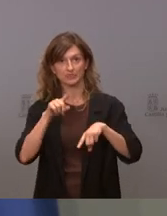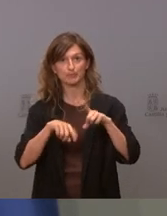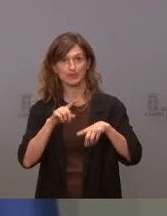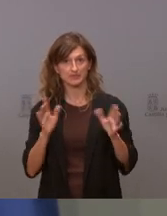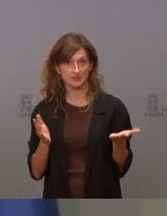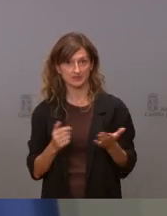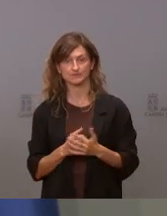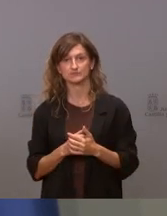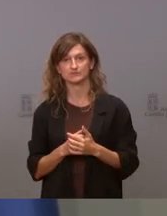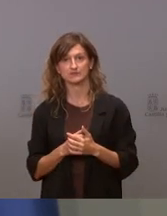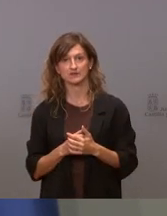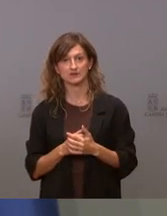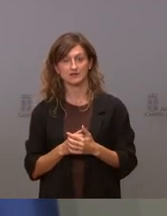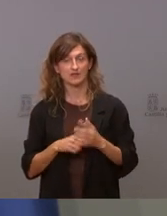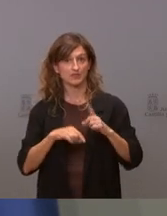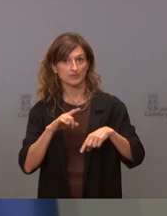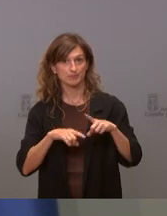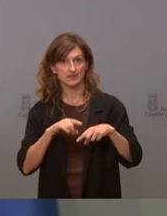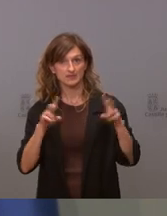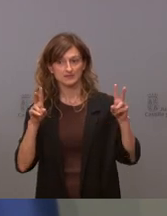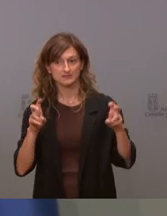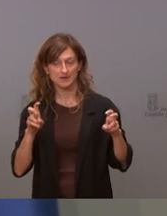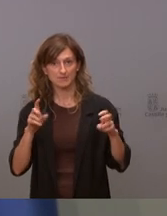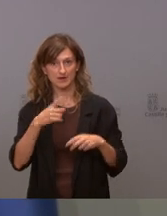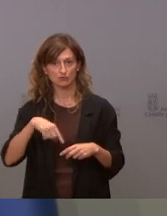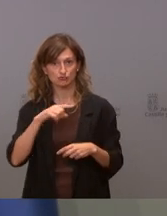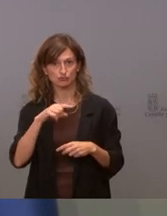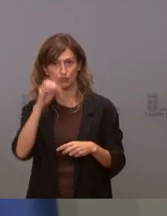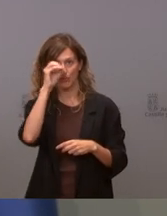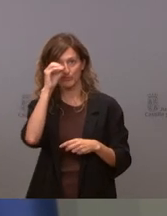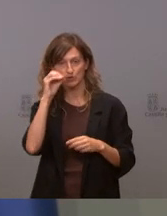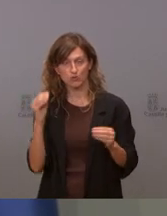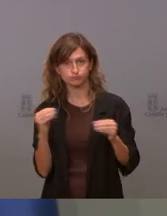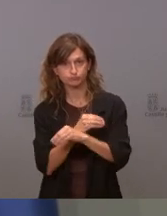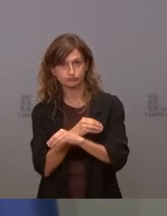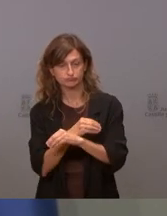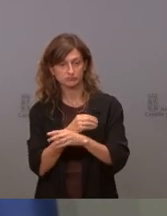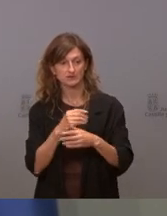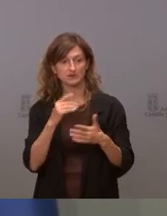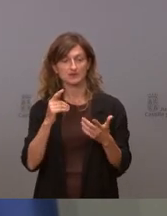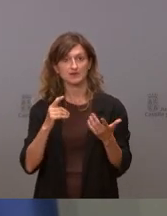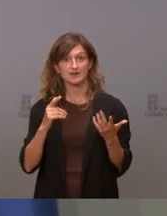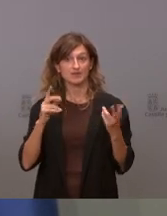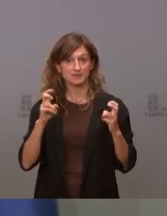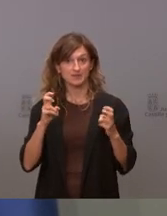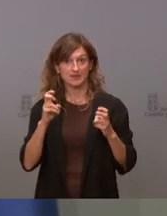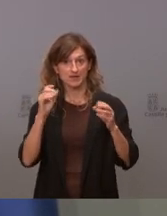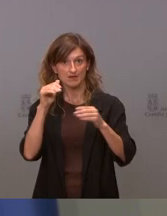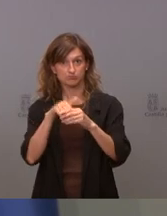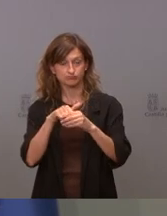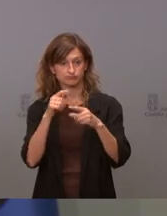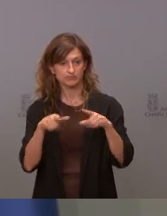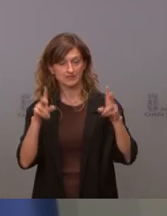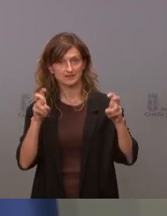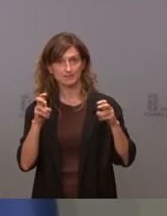de si se trata de un asunto en el cual nosotros podemos discrepar. Creo que una de las votaciones en las que votamos diferente fue un asunto